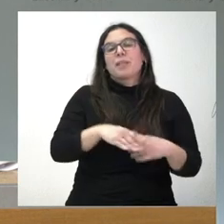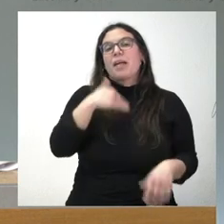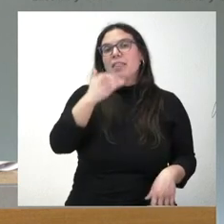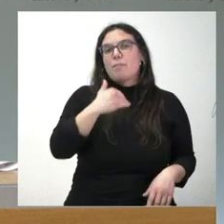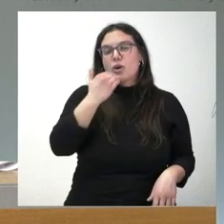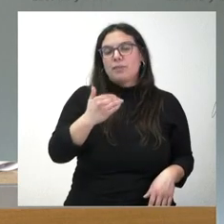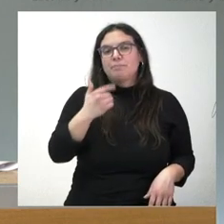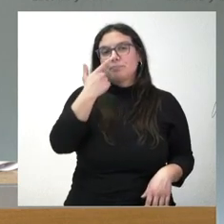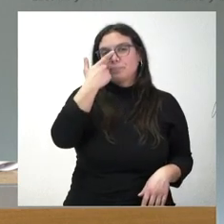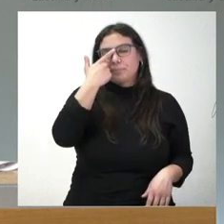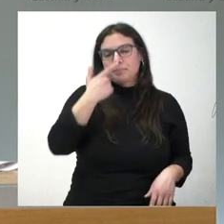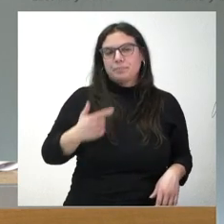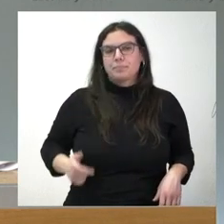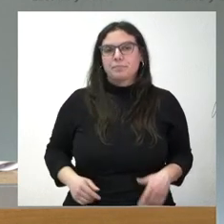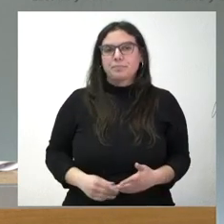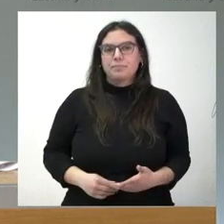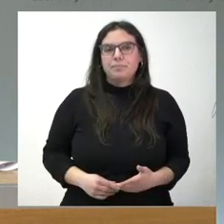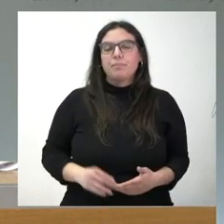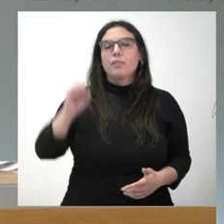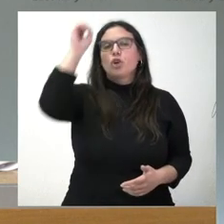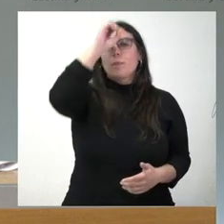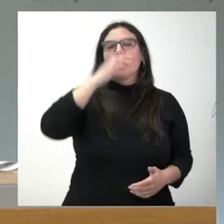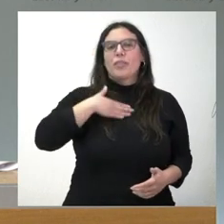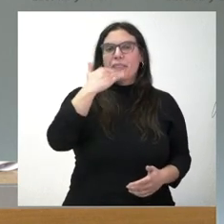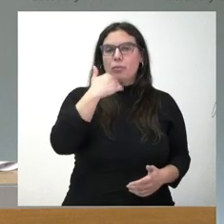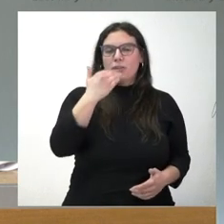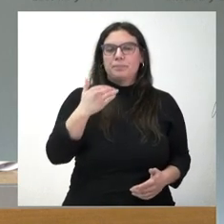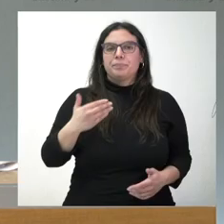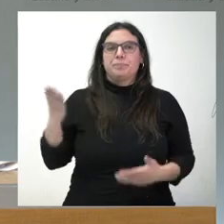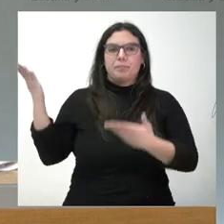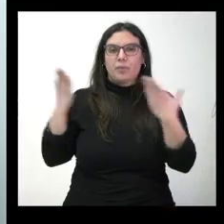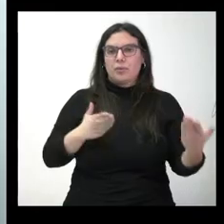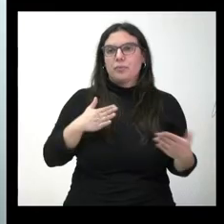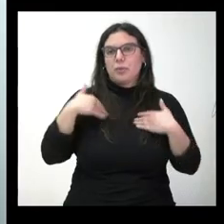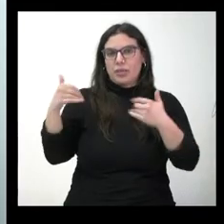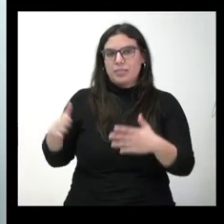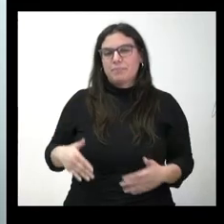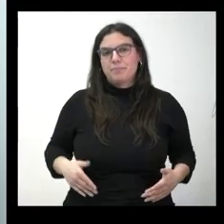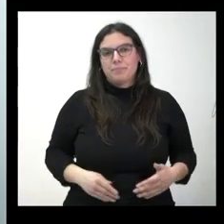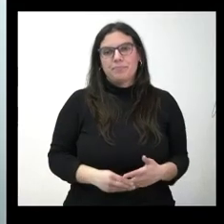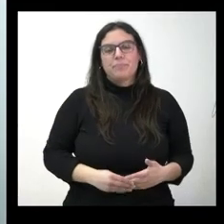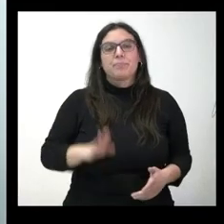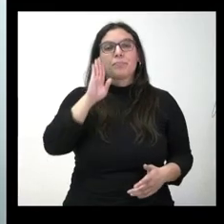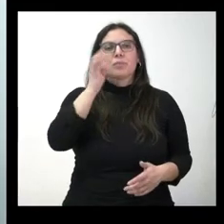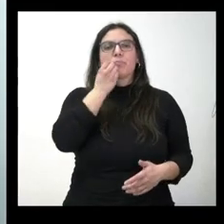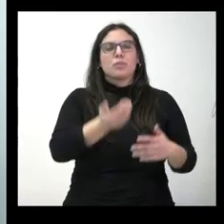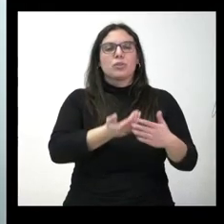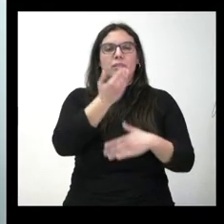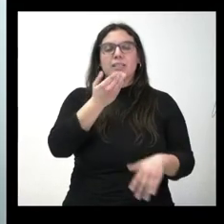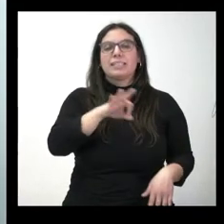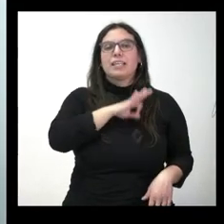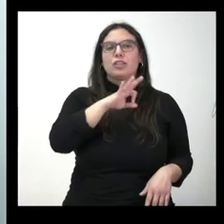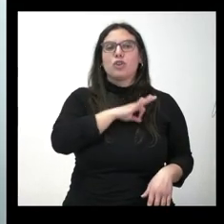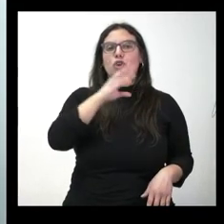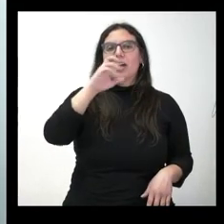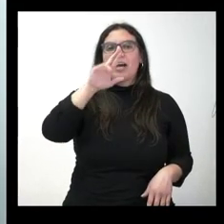allí tenemos a Carlos Gil de La Opinión adelante Carlos cuando quieras Hola buenos días señor Carriedo y yo